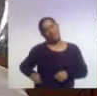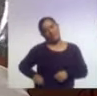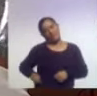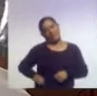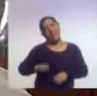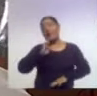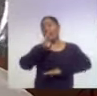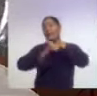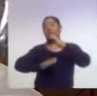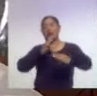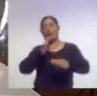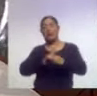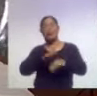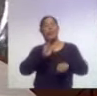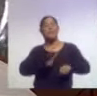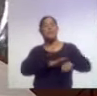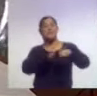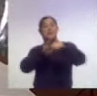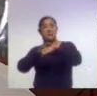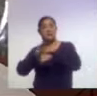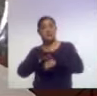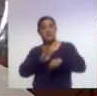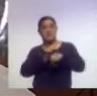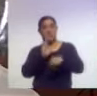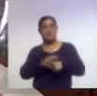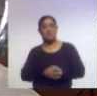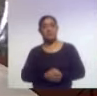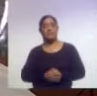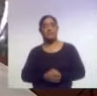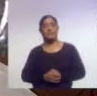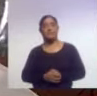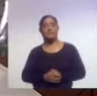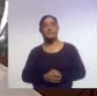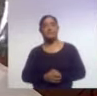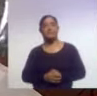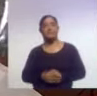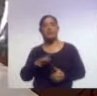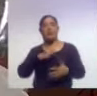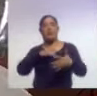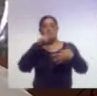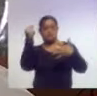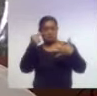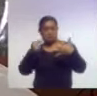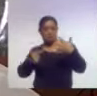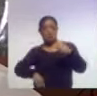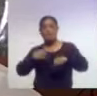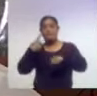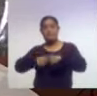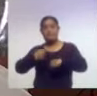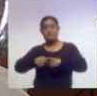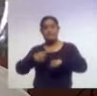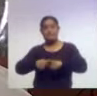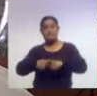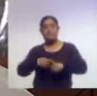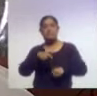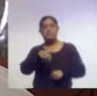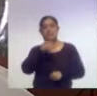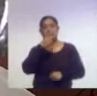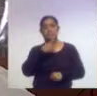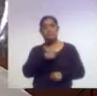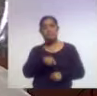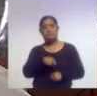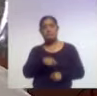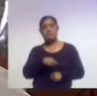facilitando que muchas situaciones, muchos fenómenos, enfermedades que antes estaban frecuentes en igual